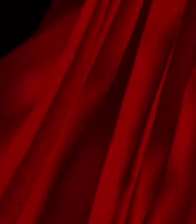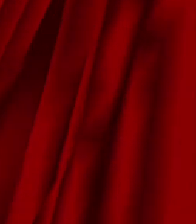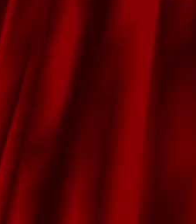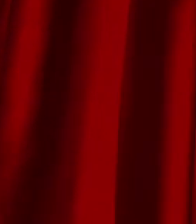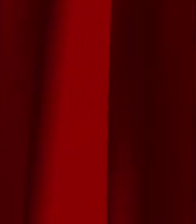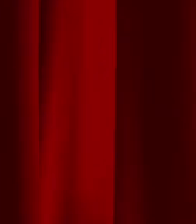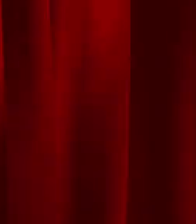La opinión